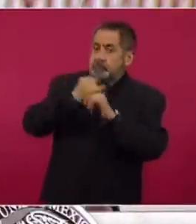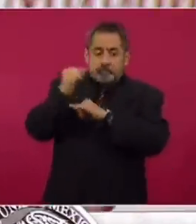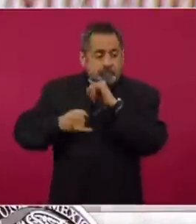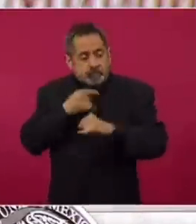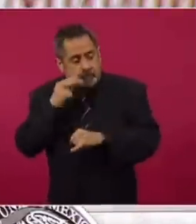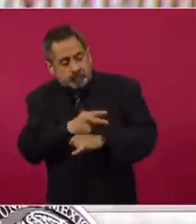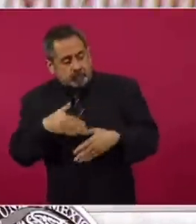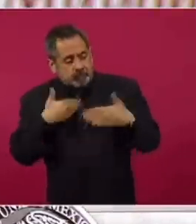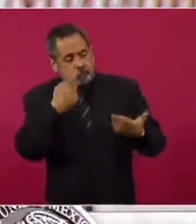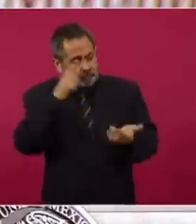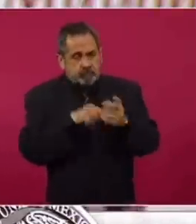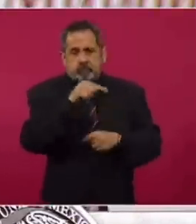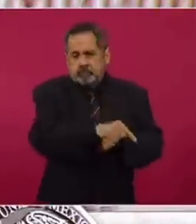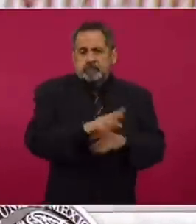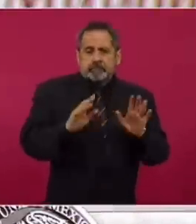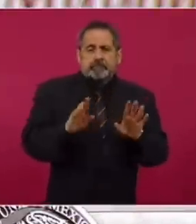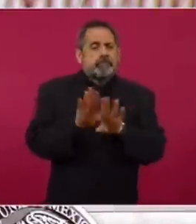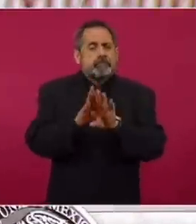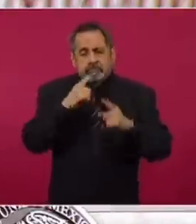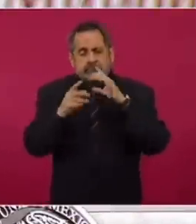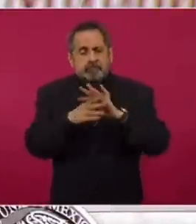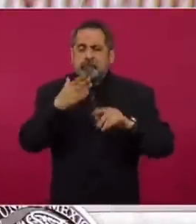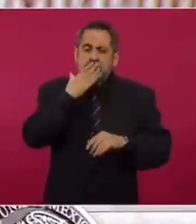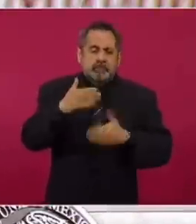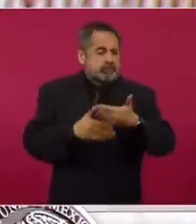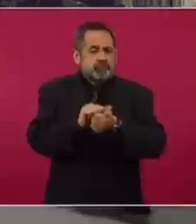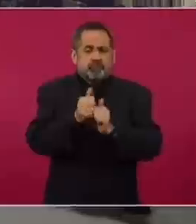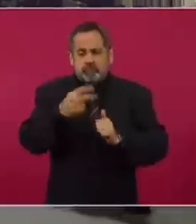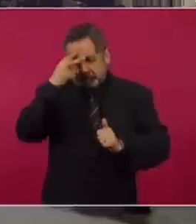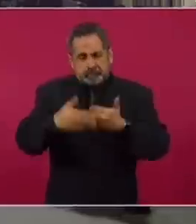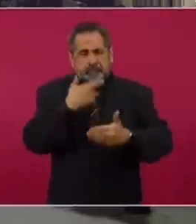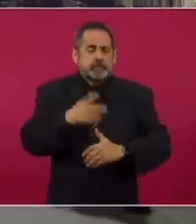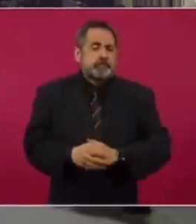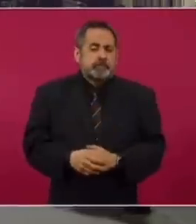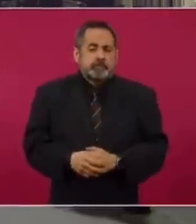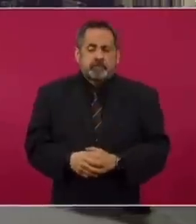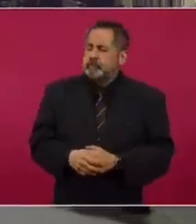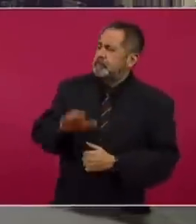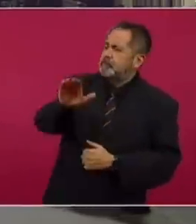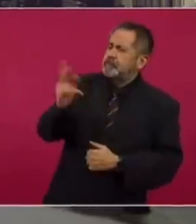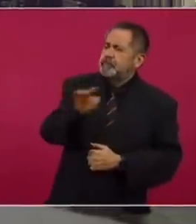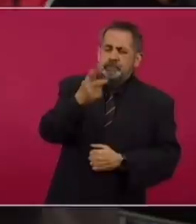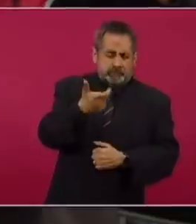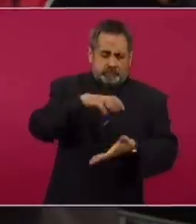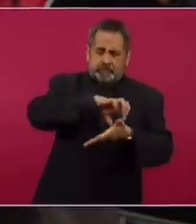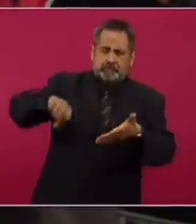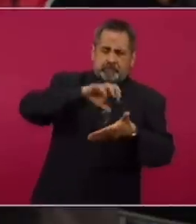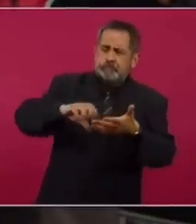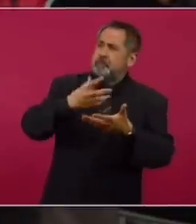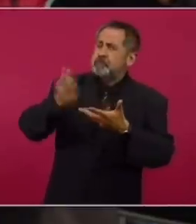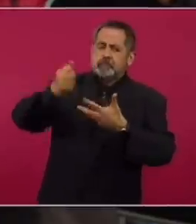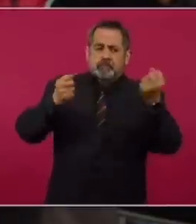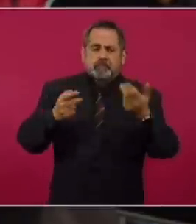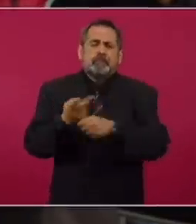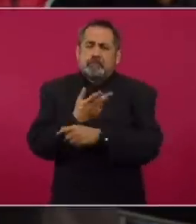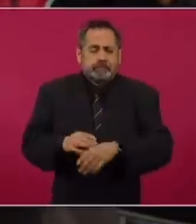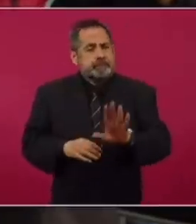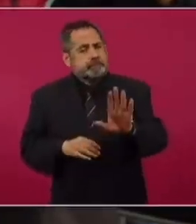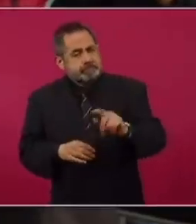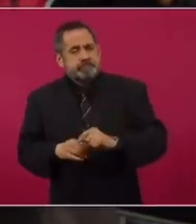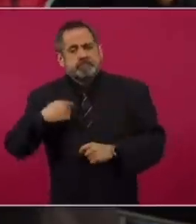mercados extranjeros y de los inversionistas nacionales en la buena marcha de la economía del país. ¿Qué va a pasar si sigue esta fuga de capitales? Bueno, yo